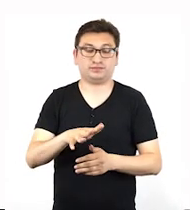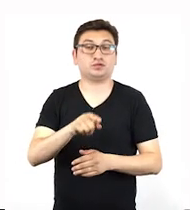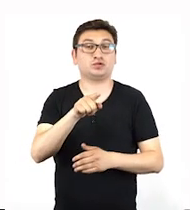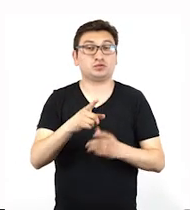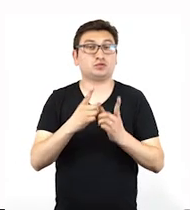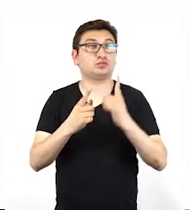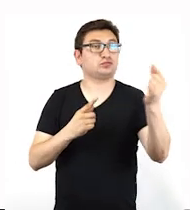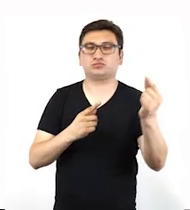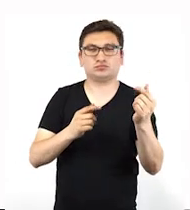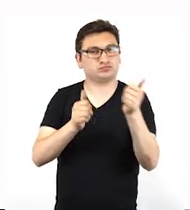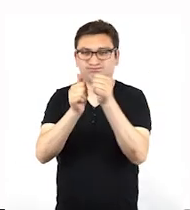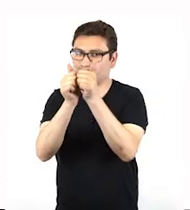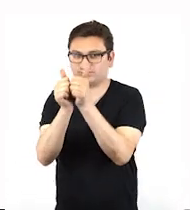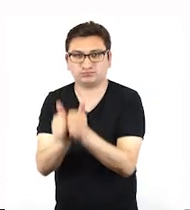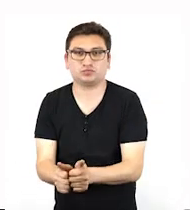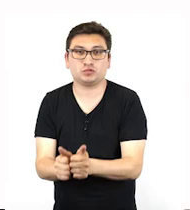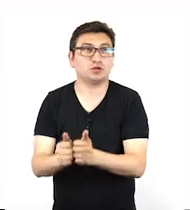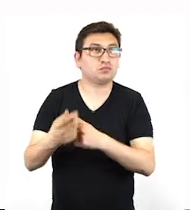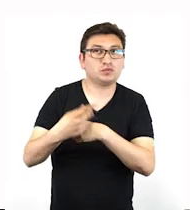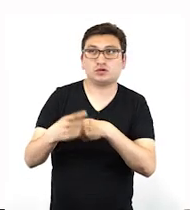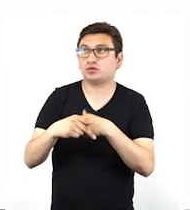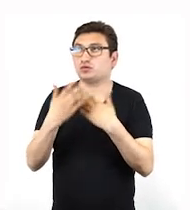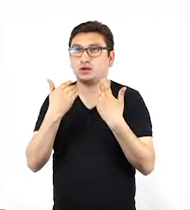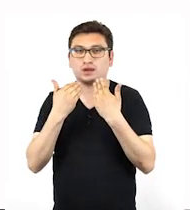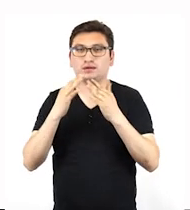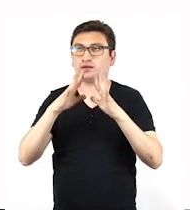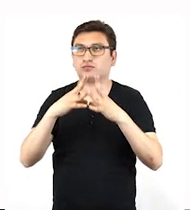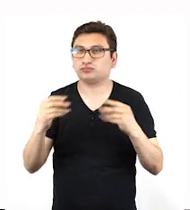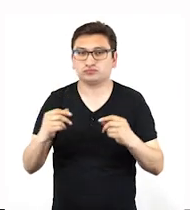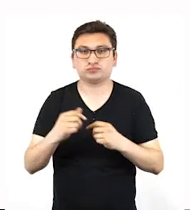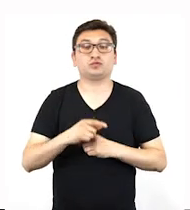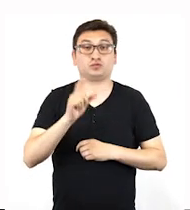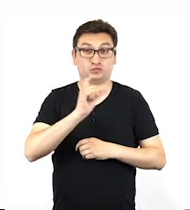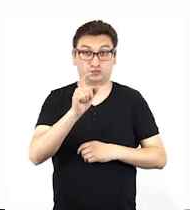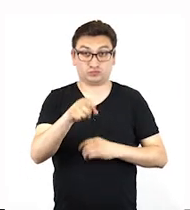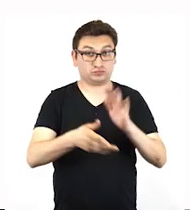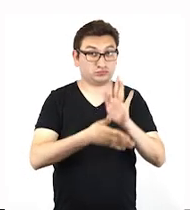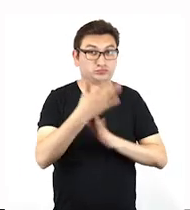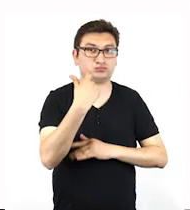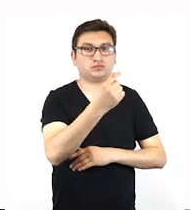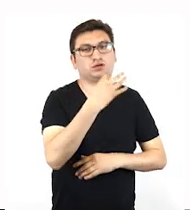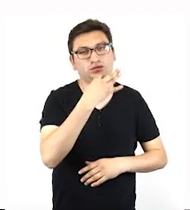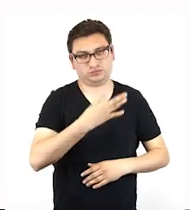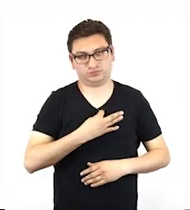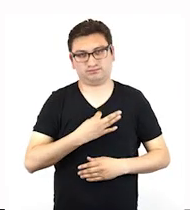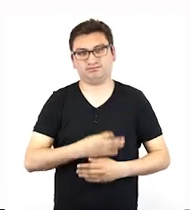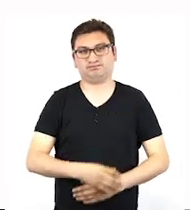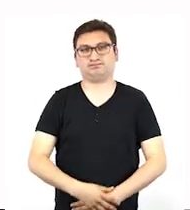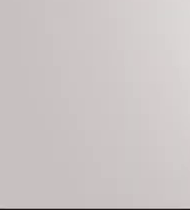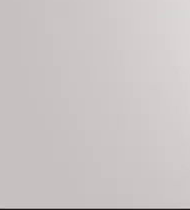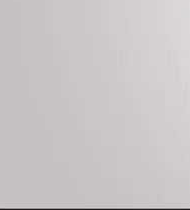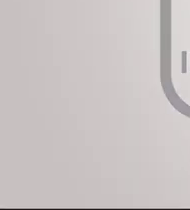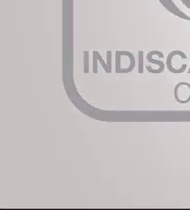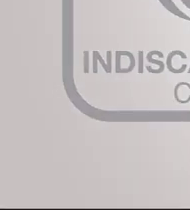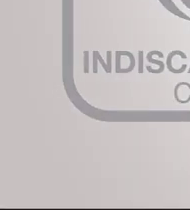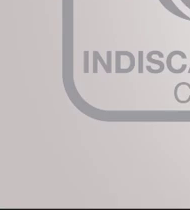Permanece conmigo hasta que ya no exista ningún riesgo. Y no olvides avisarme cuando te retires. ¡Gracias!